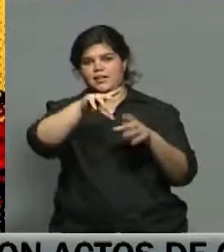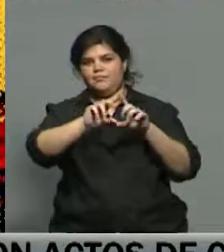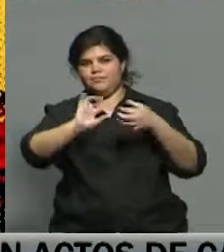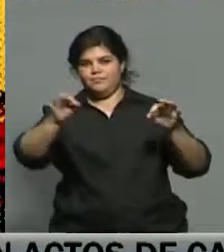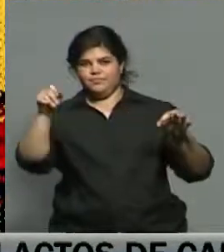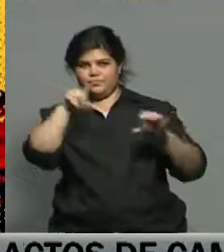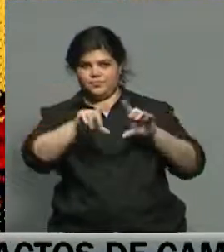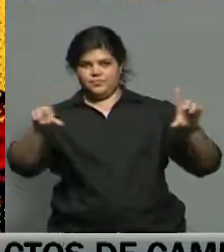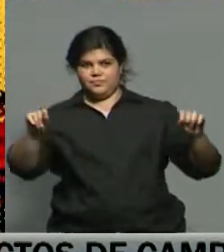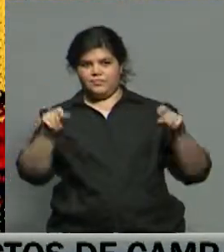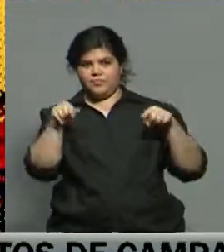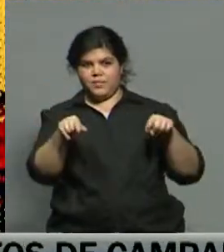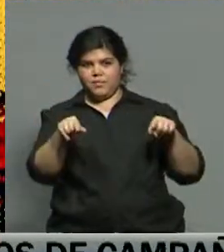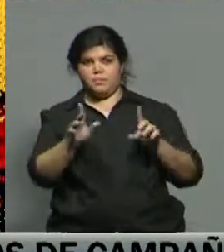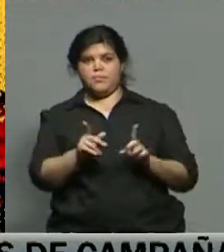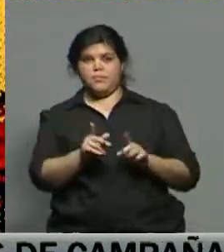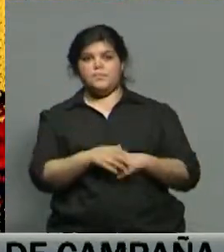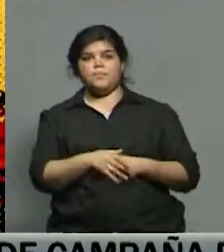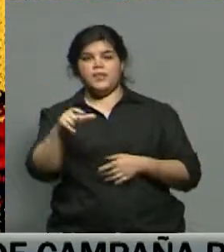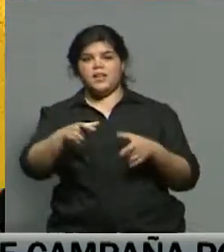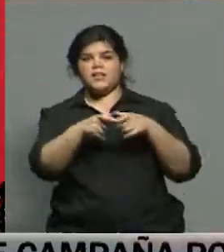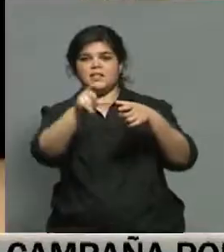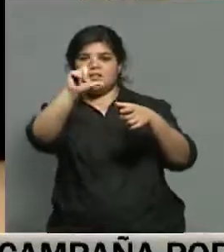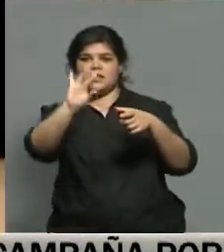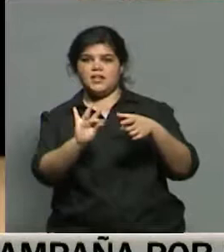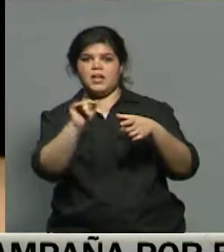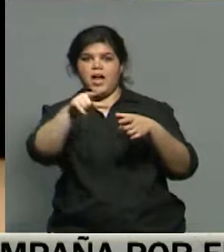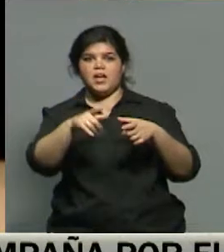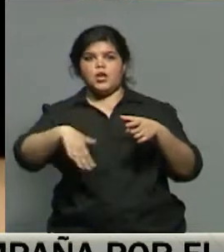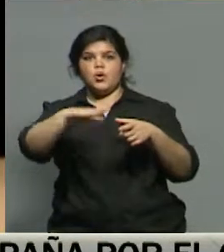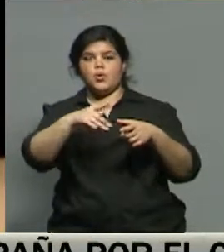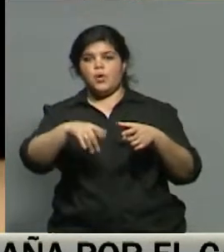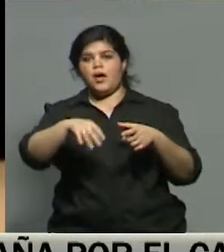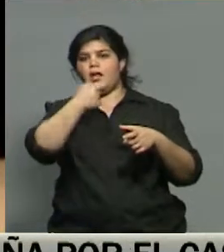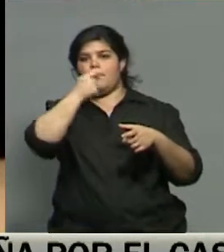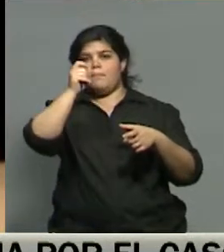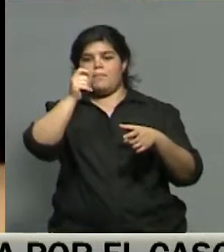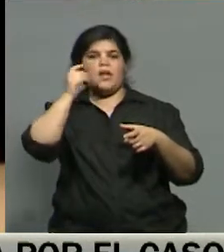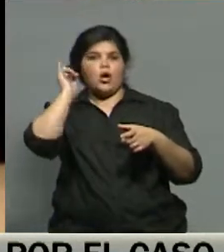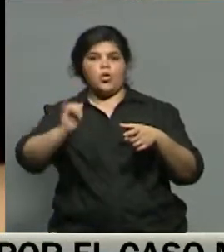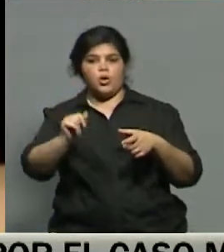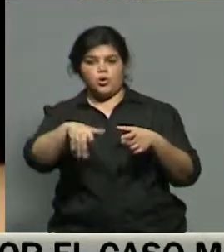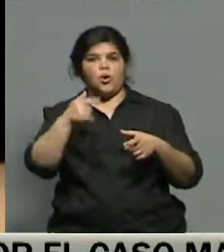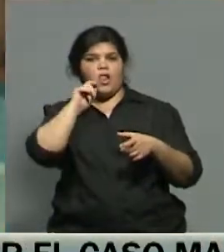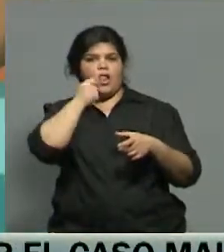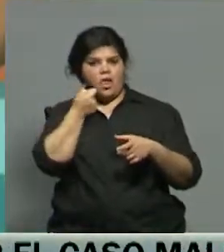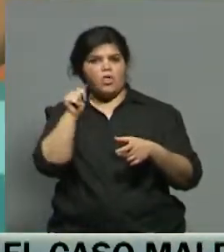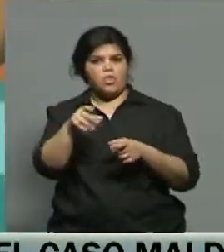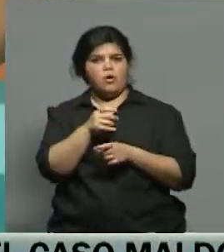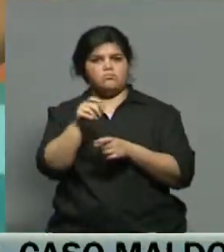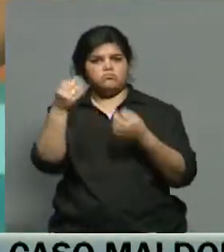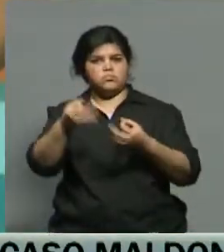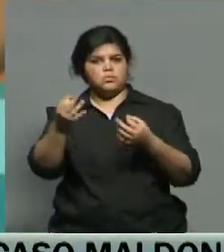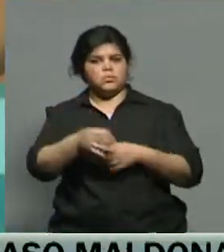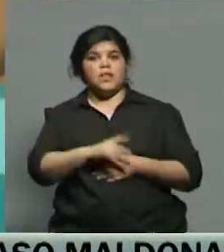que hace poquito estuvieron presentando su disco allí en el Teatro Plaza y tuvo muy, muy buenas críticas. Y después, a la medianoche,